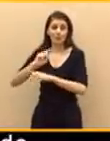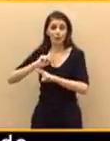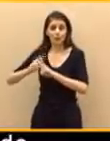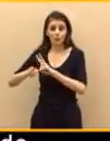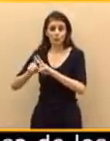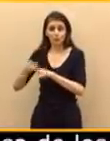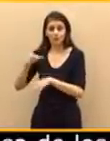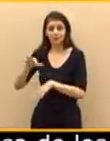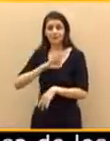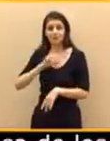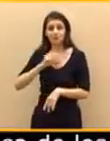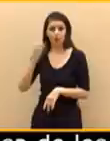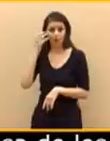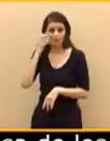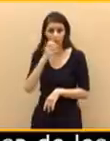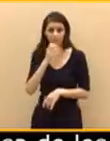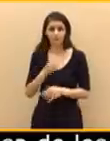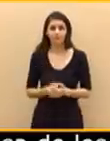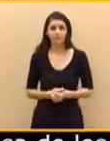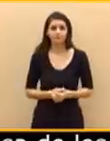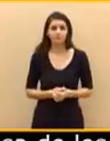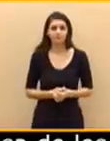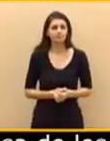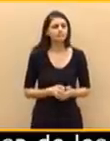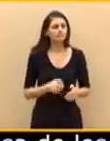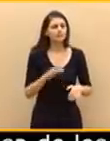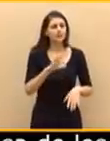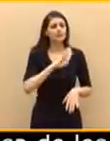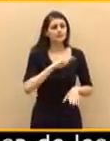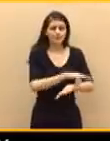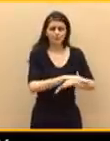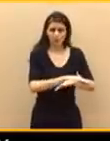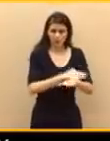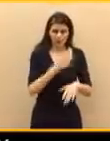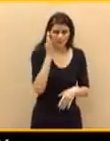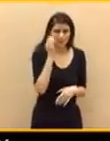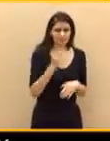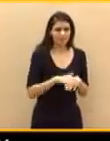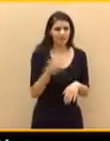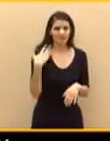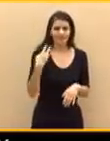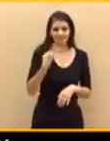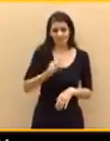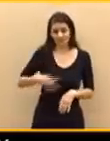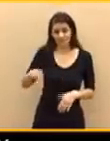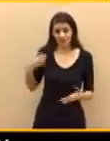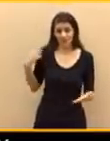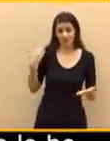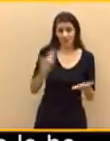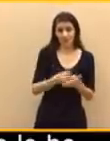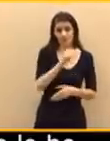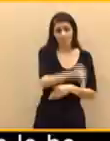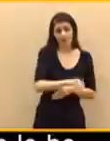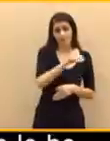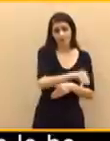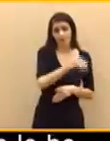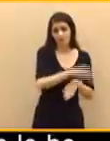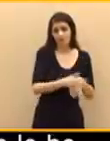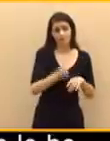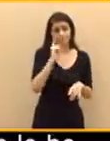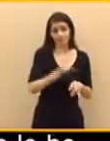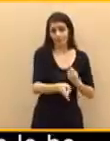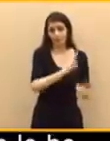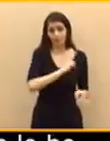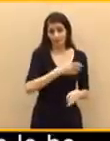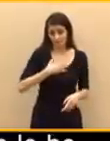Gracias señora presidenta. Señora ministra, se ha preguntado ya durante tres semanas y usted parece no querer contestar. Así que se voy a